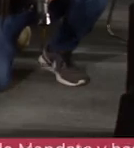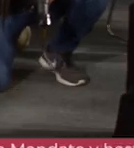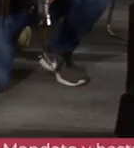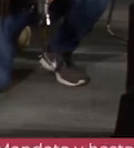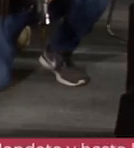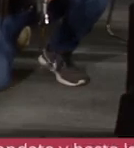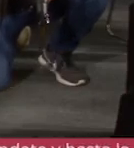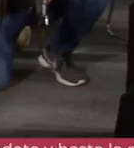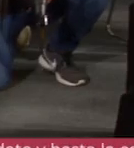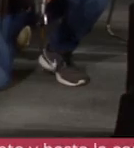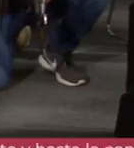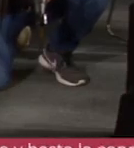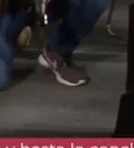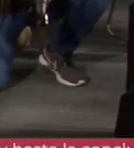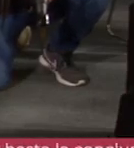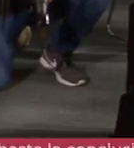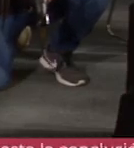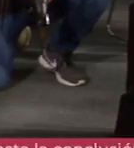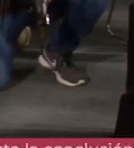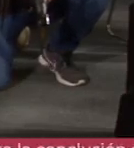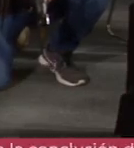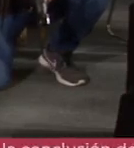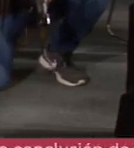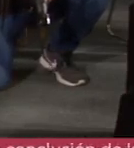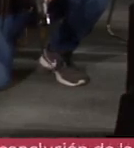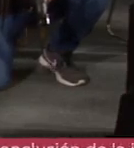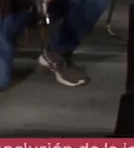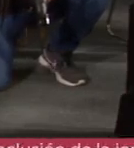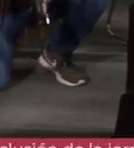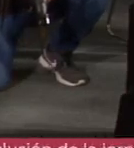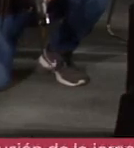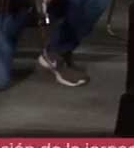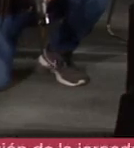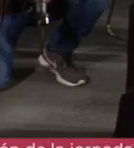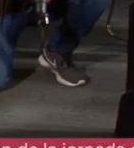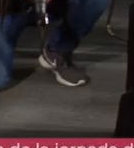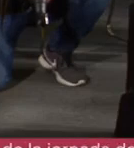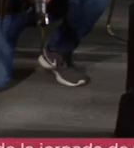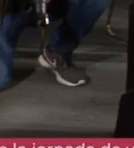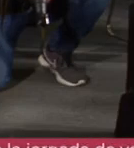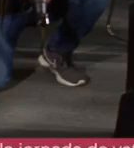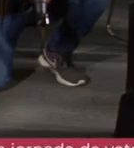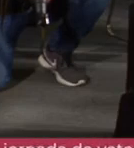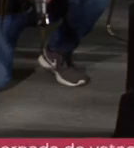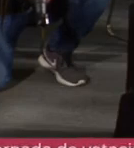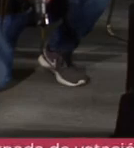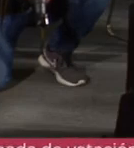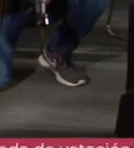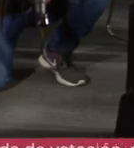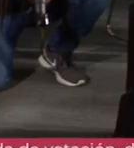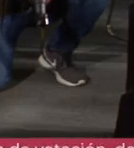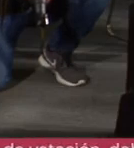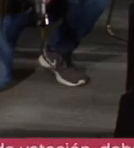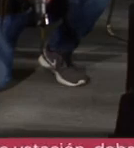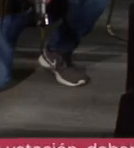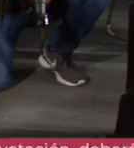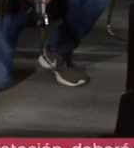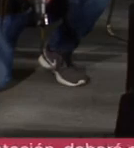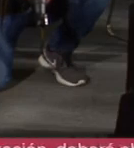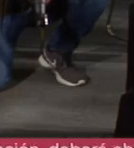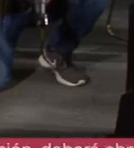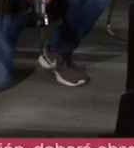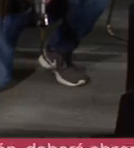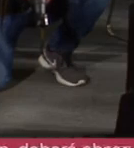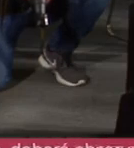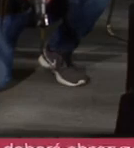¿Cuál es su postura de usted al ver que este instituto ha puesto